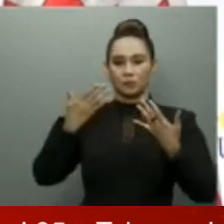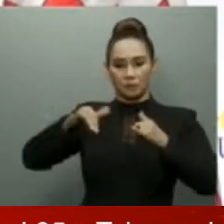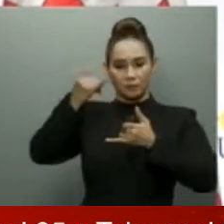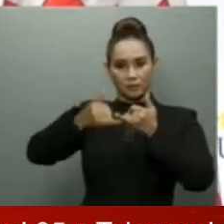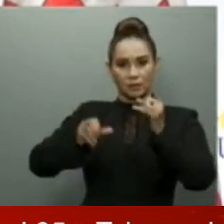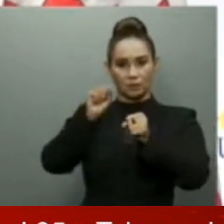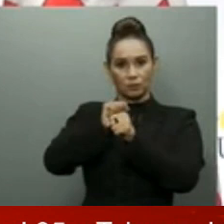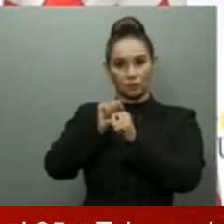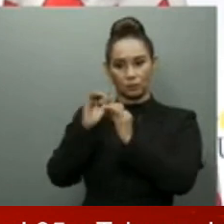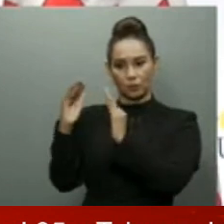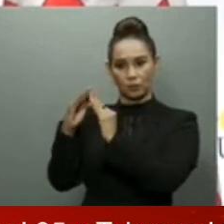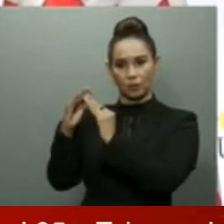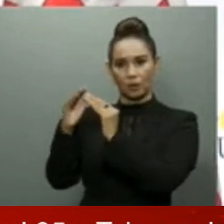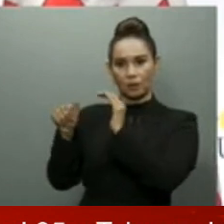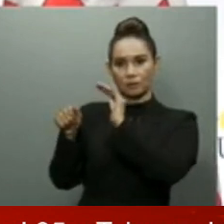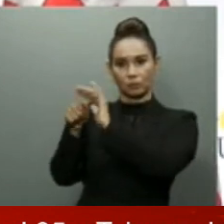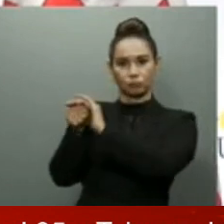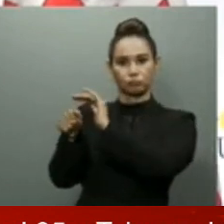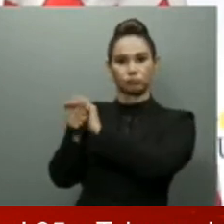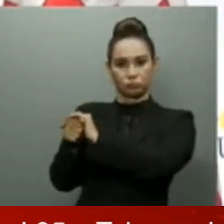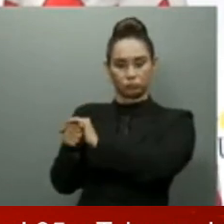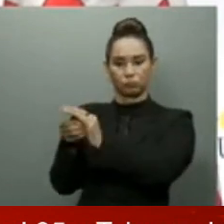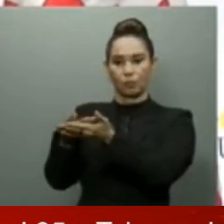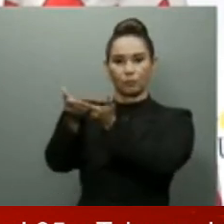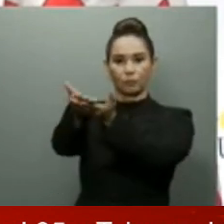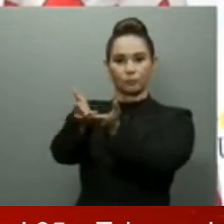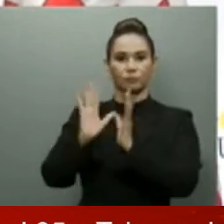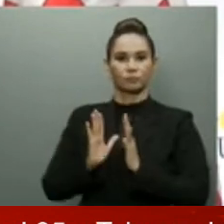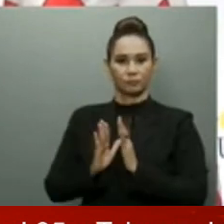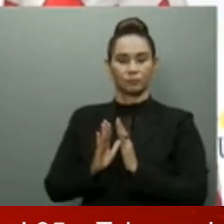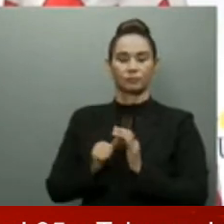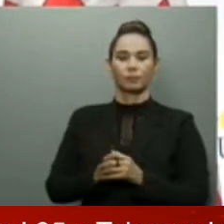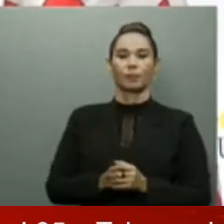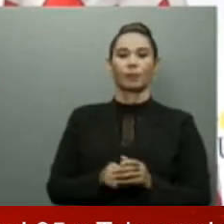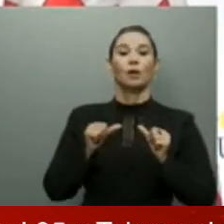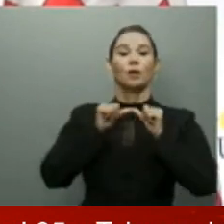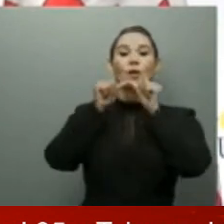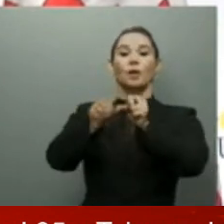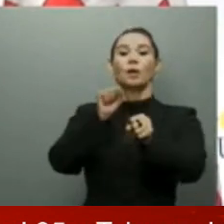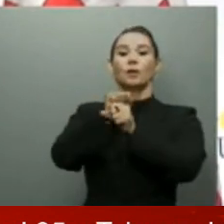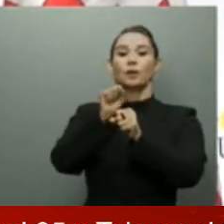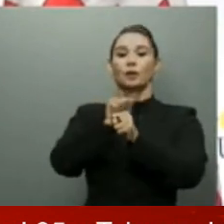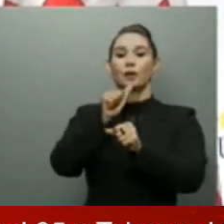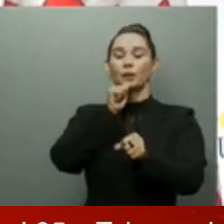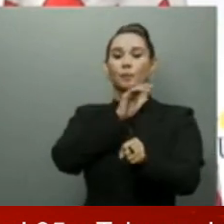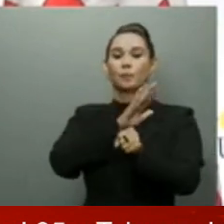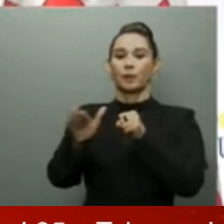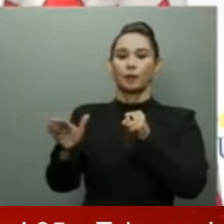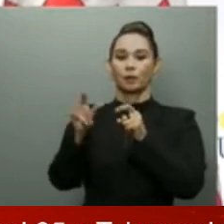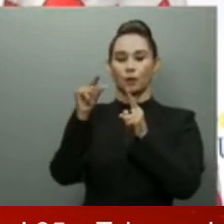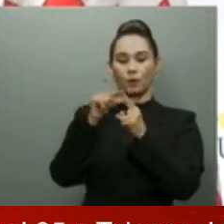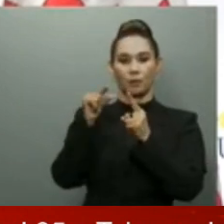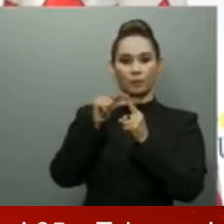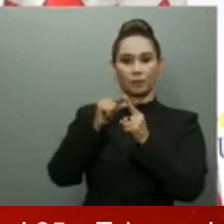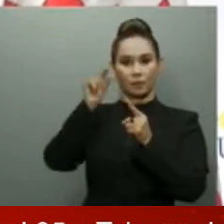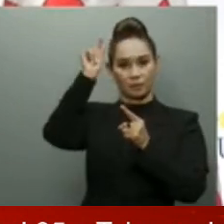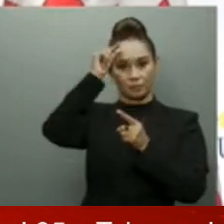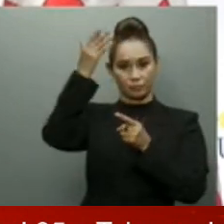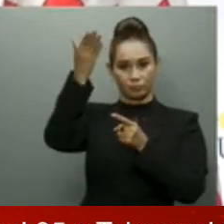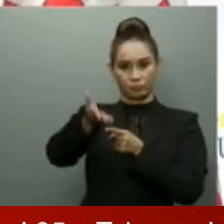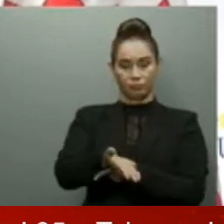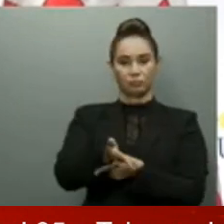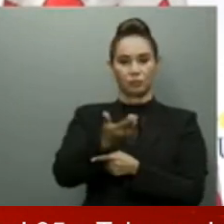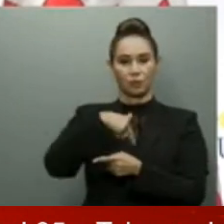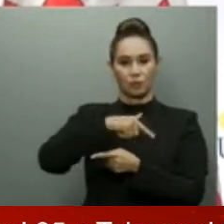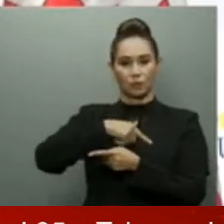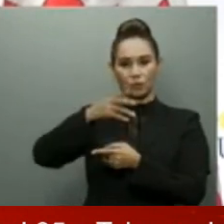función policial la misma sea entregada. Seguiremos trabajando para cumplir con la palabra dada porque somos firmes creyentes